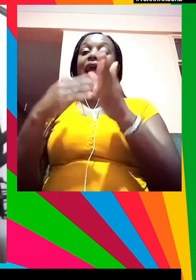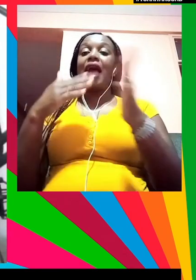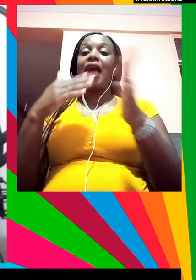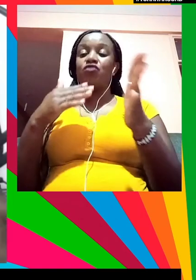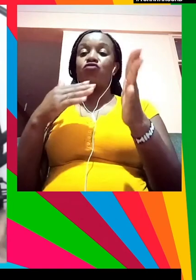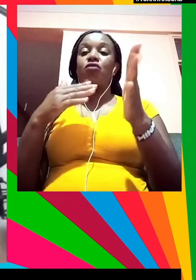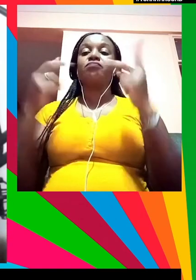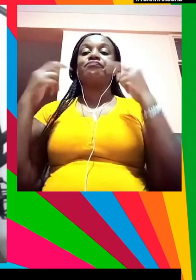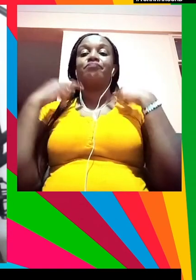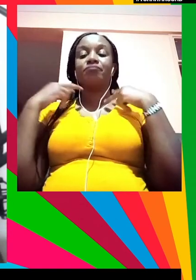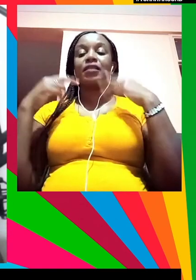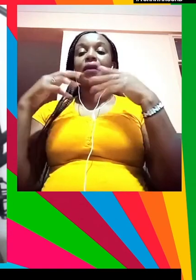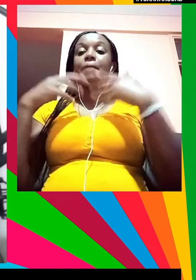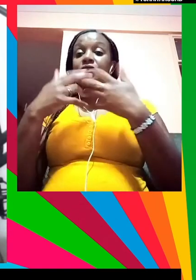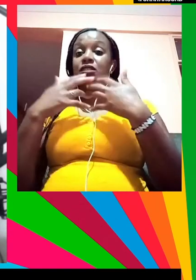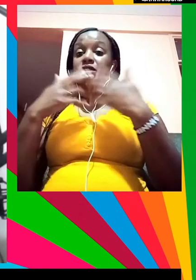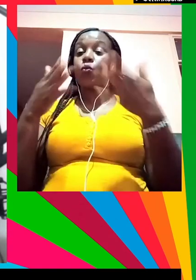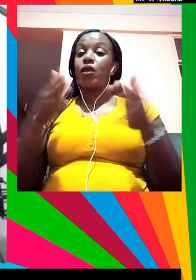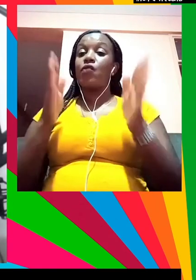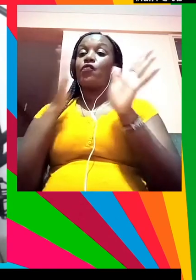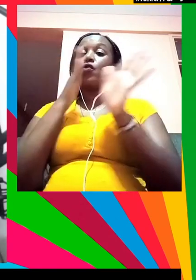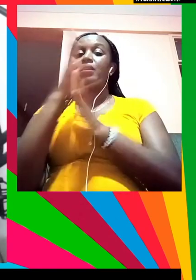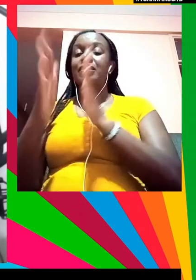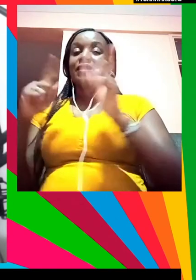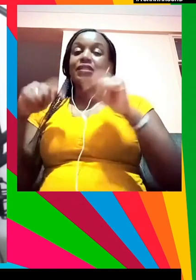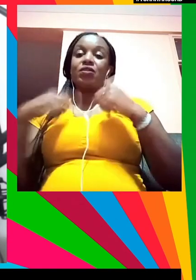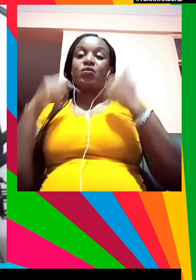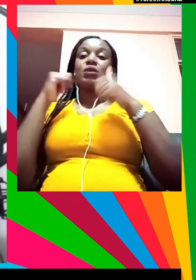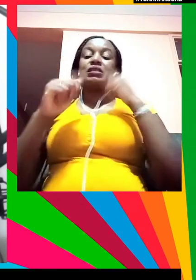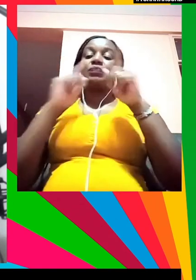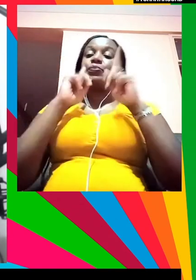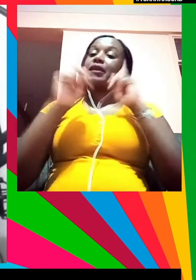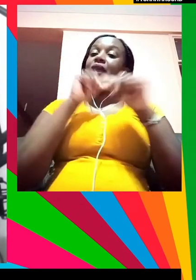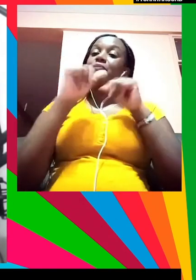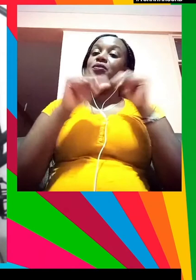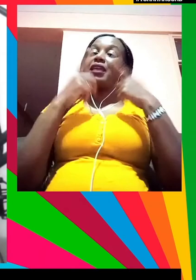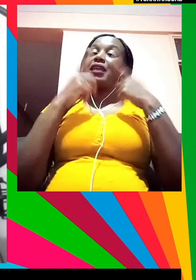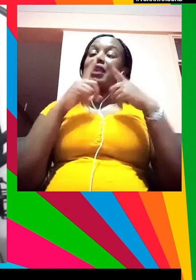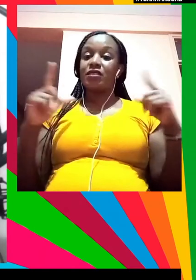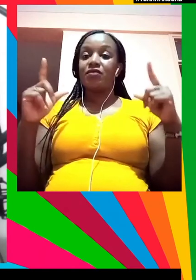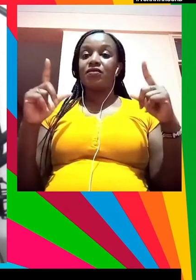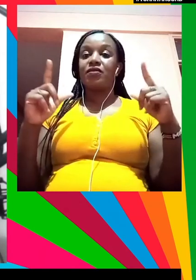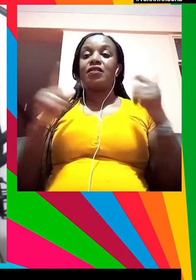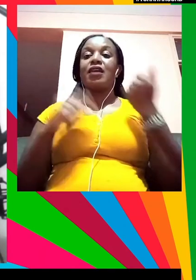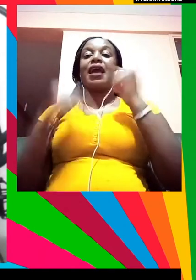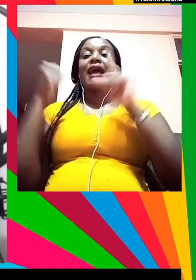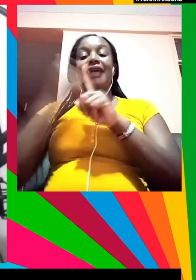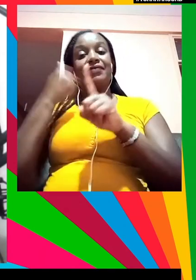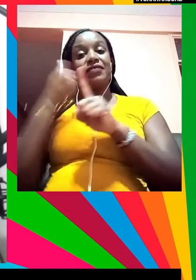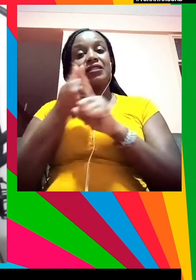antropológica es la forma en la que nos organizamos de hablar el idioma de las agencias el activismo